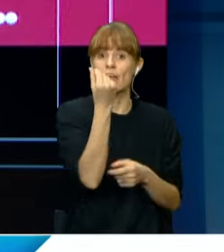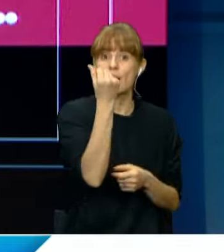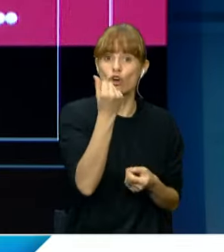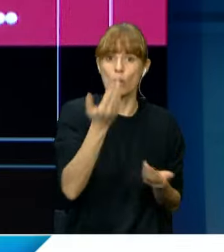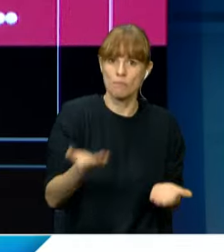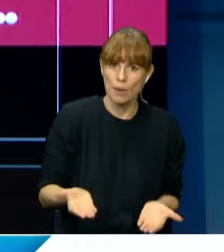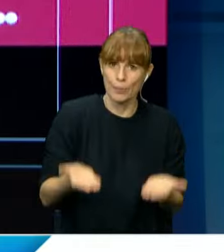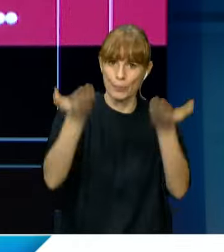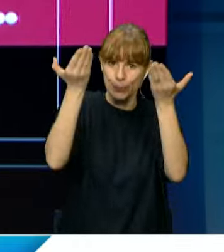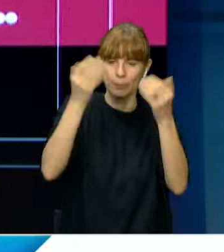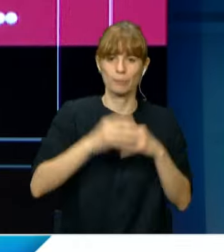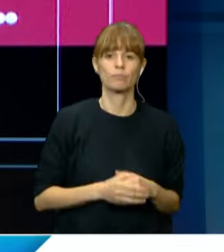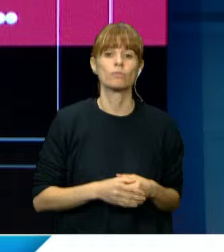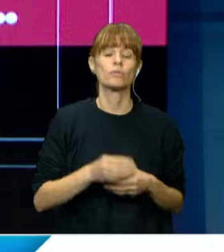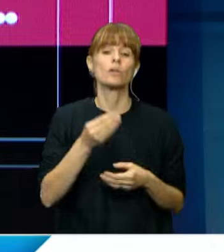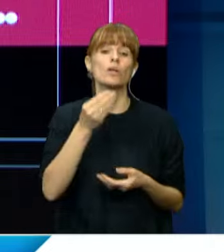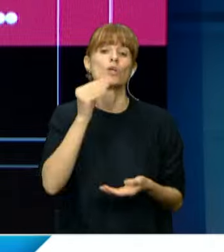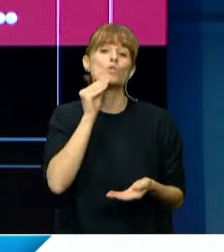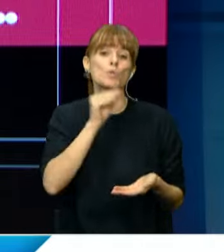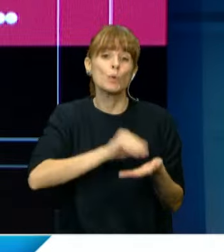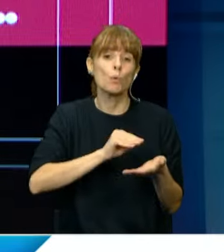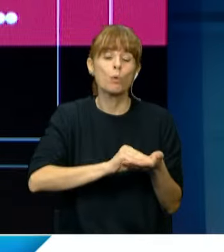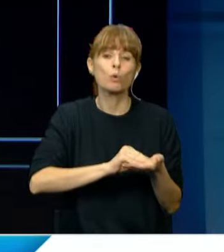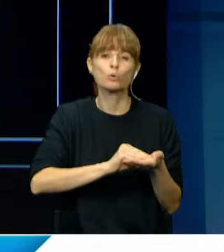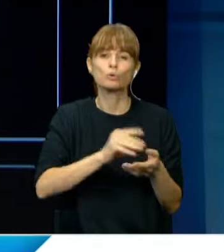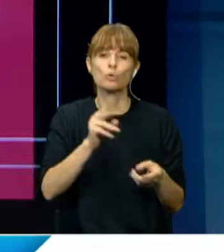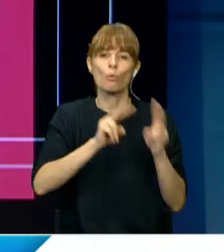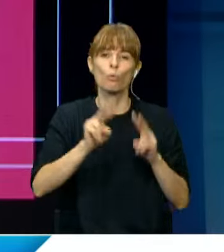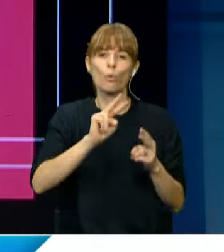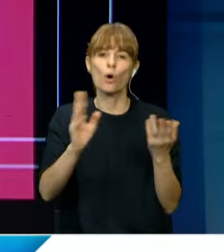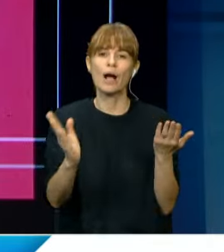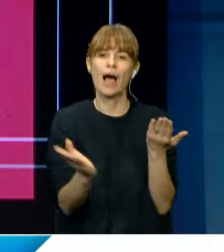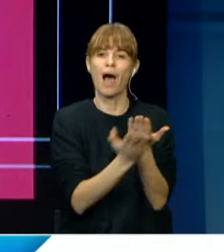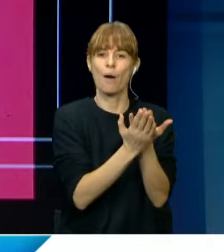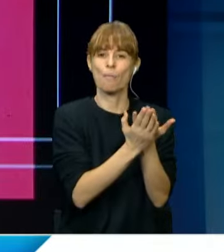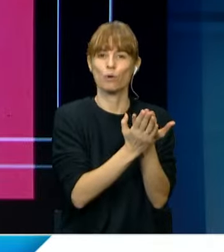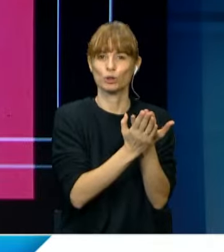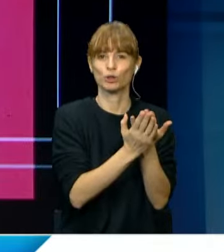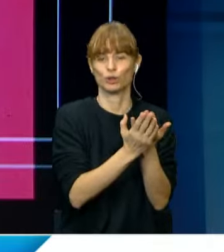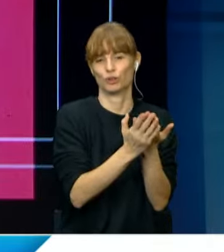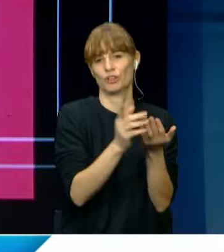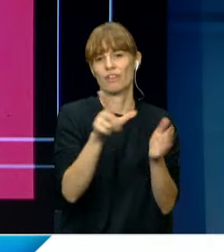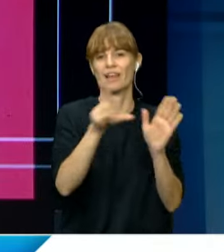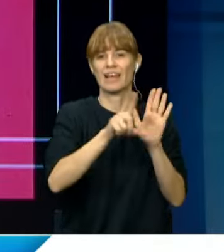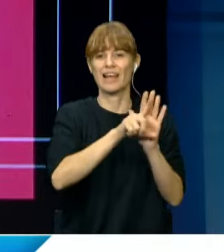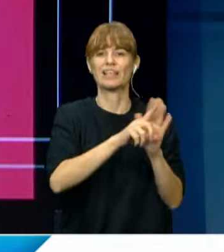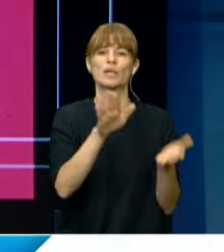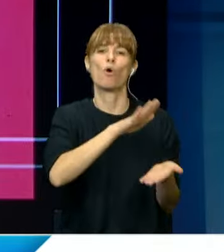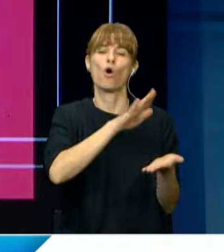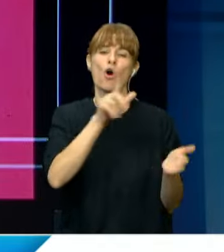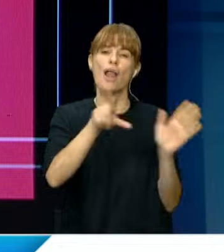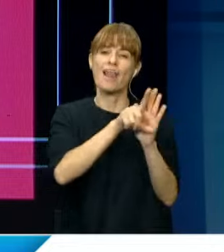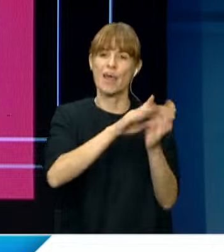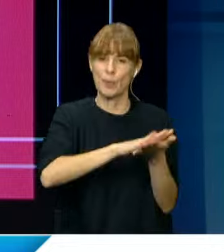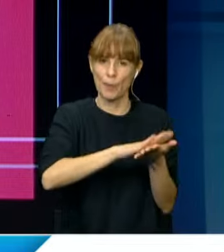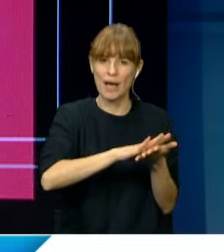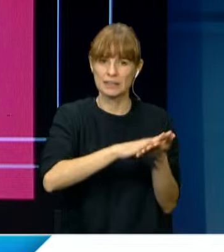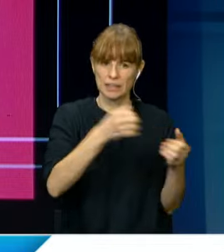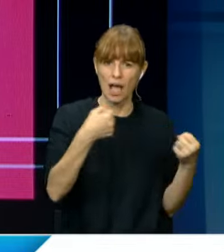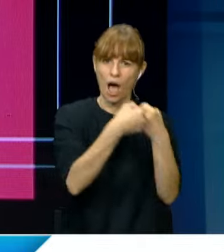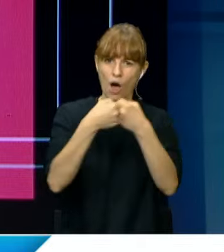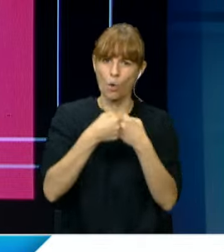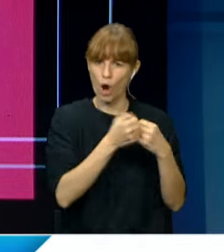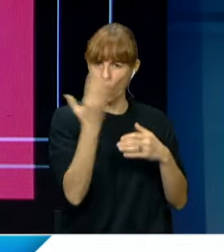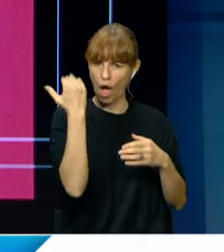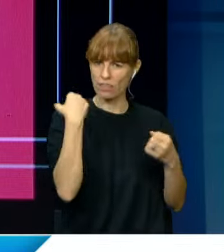de Chubut se busca respaldo legislativo para la Ley Bases, mientras que hay acuerdos previos que ya